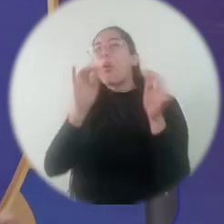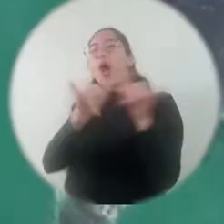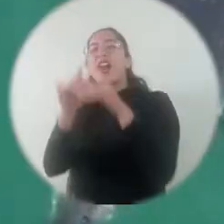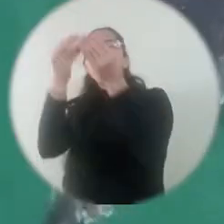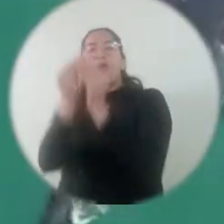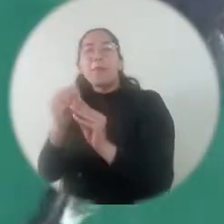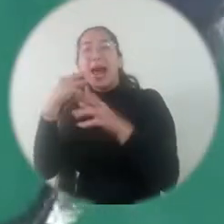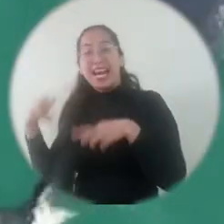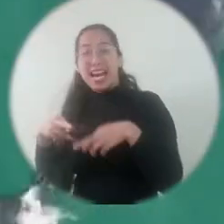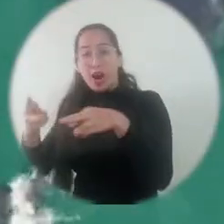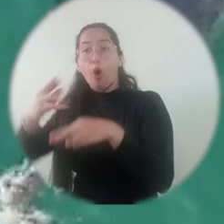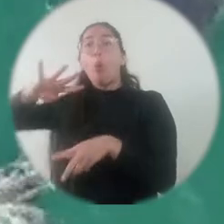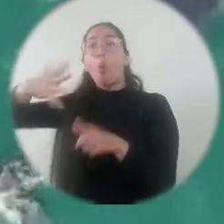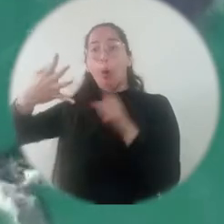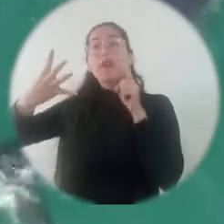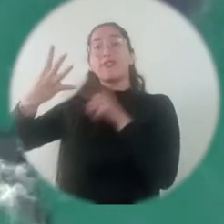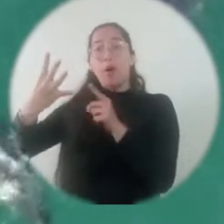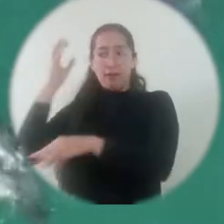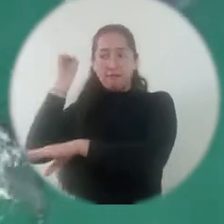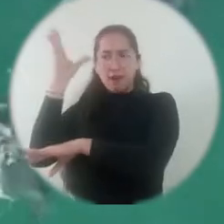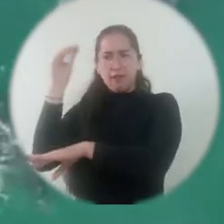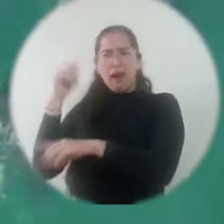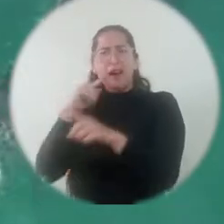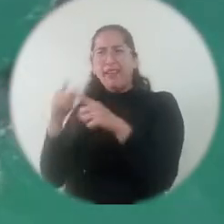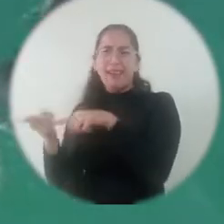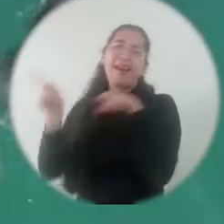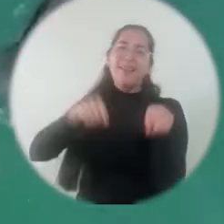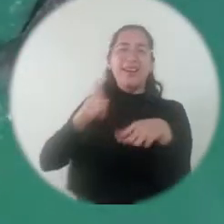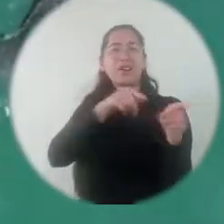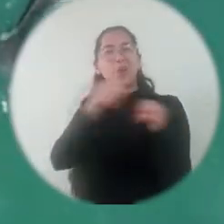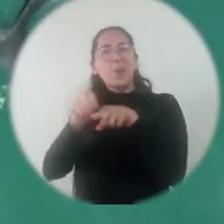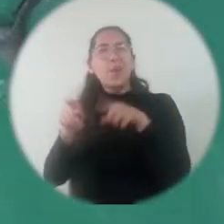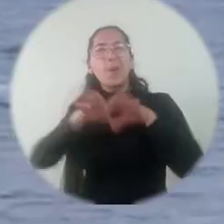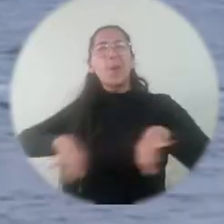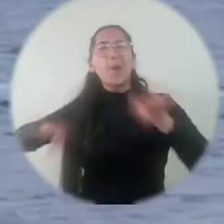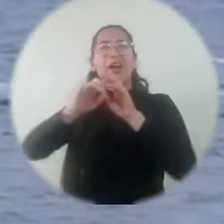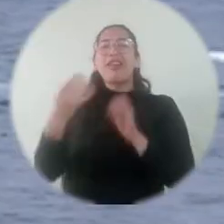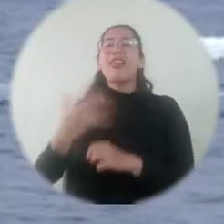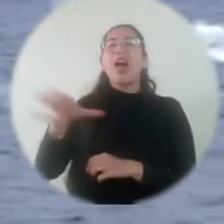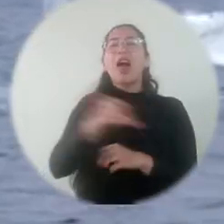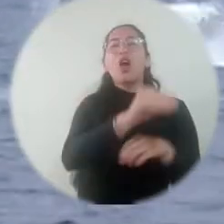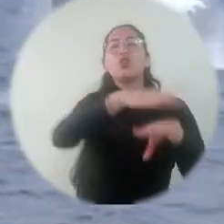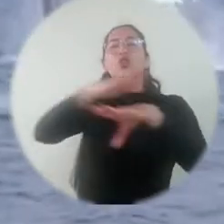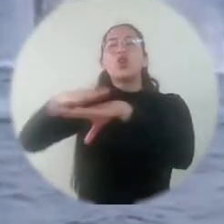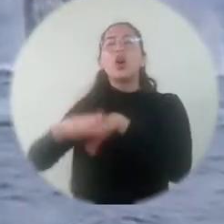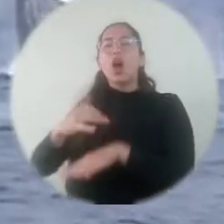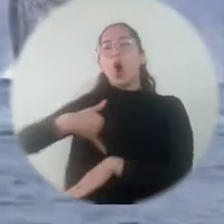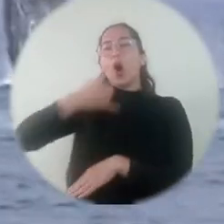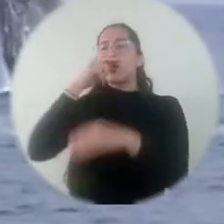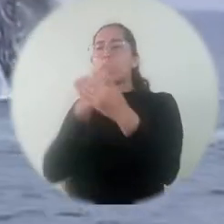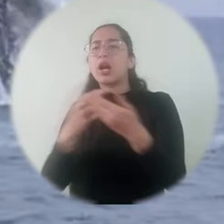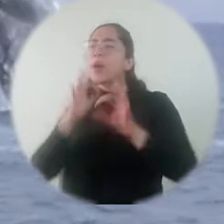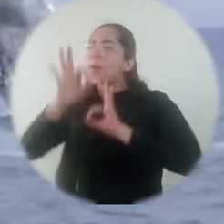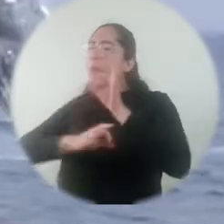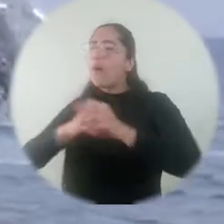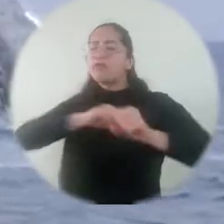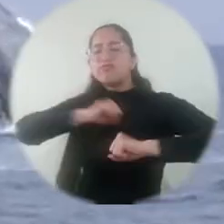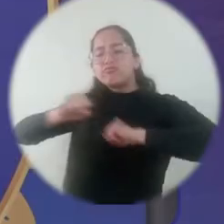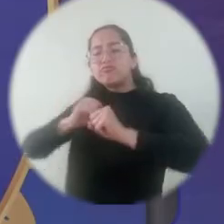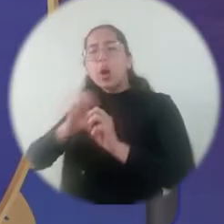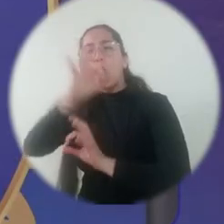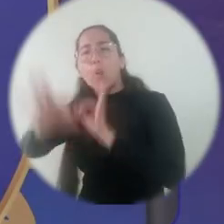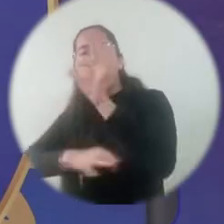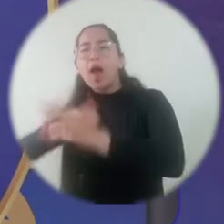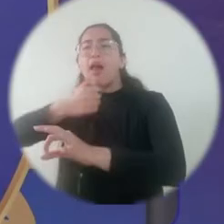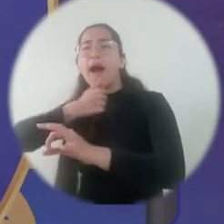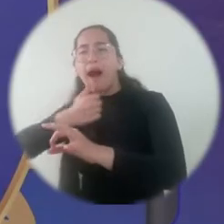la cátedra del río, que hemos hecho de manera exitosa con Cormagdalena para enseñarle a nuestros niños y a nuestros jóvenes la importancia de trabajar y de preservar